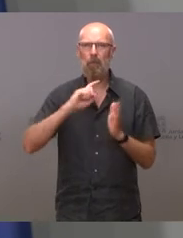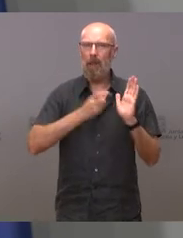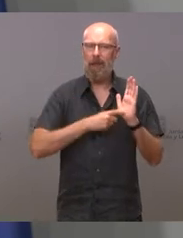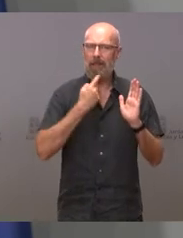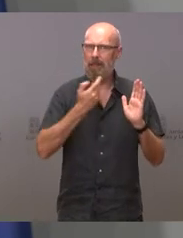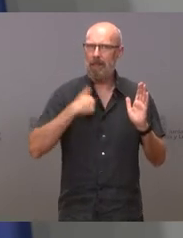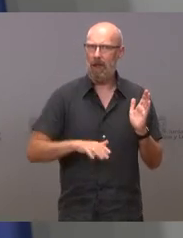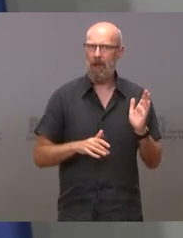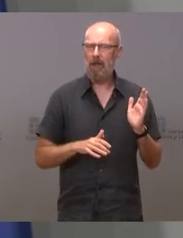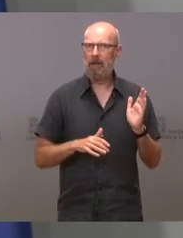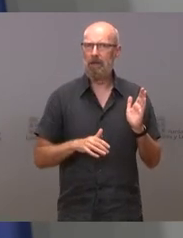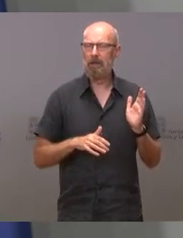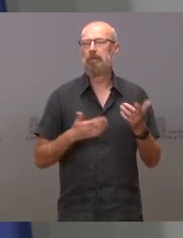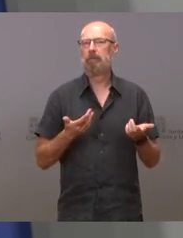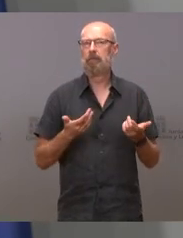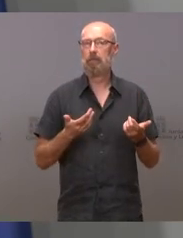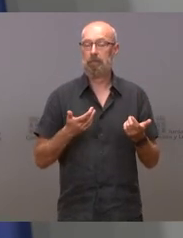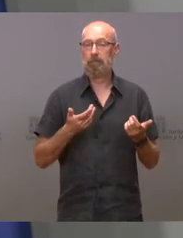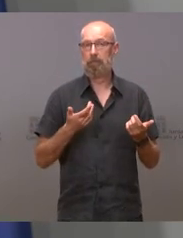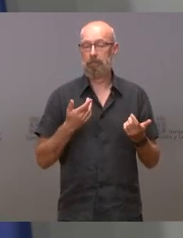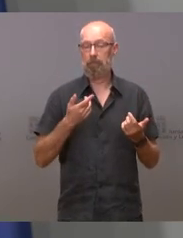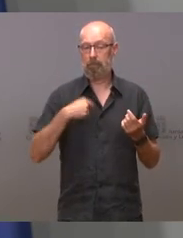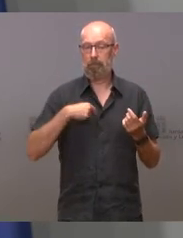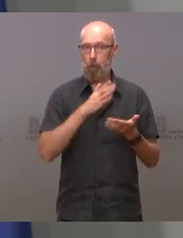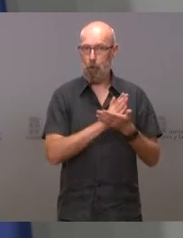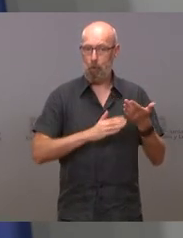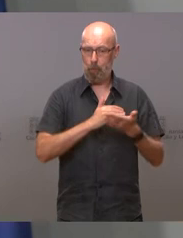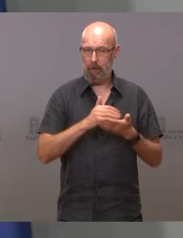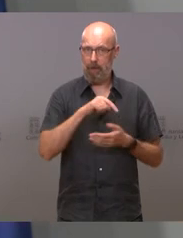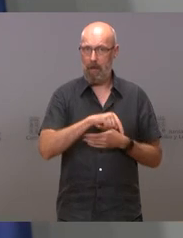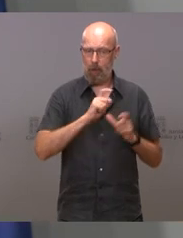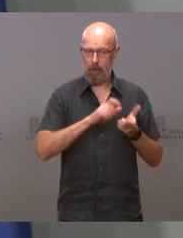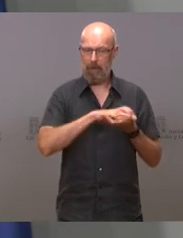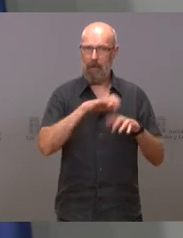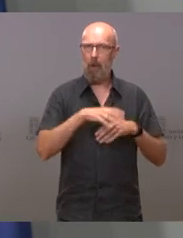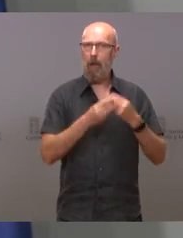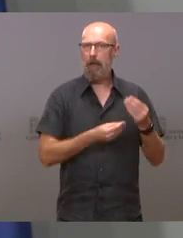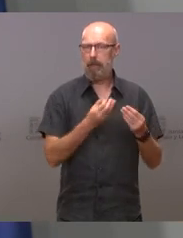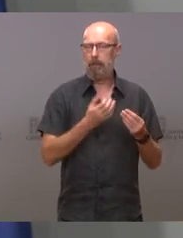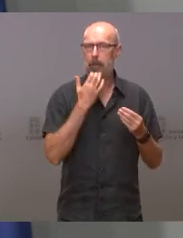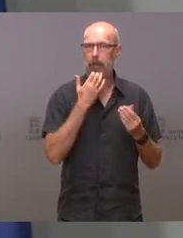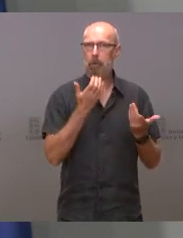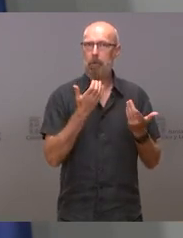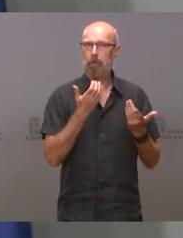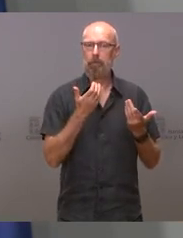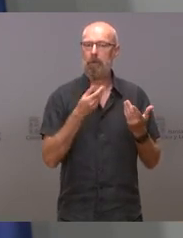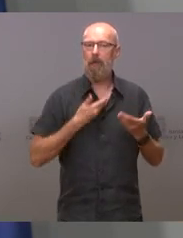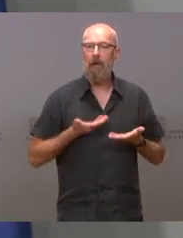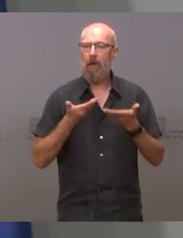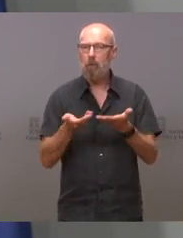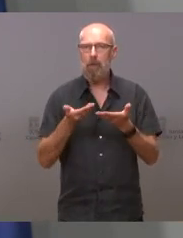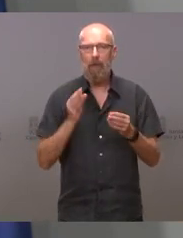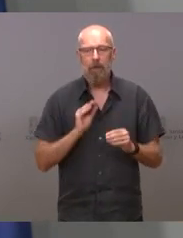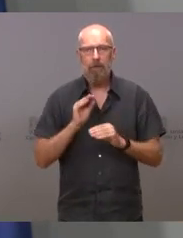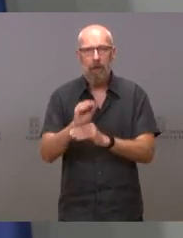una de las cosas que hacemos y que hace esta comunidad autónoma y hace la Junta de Castilla y León es ayudar a financiar